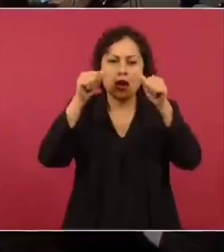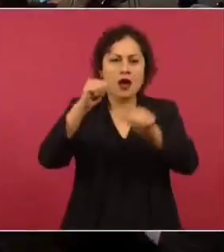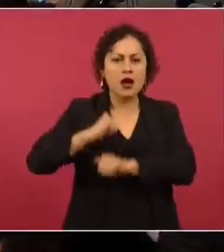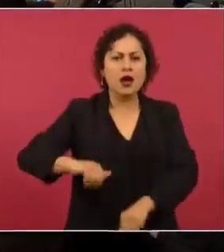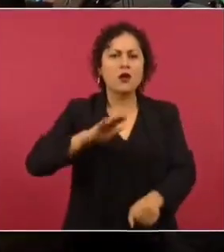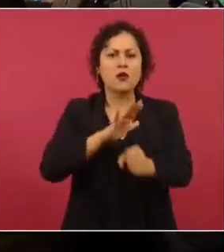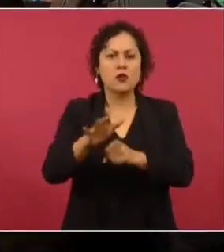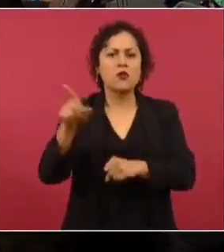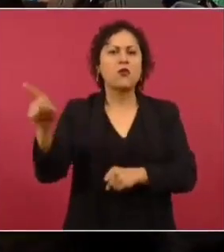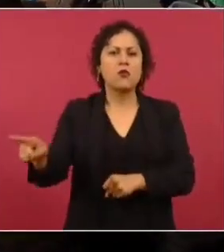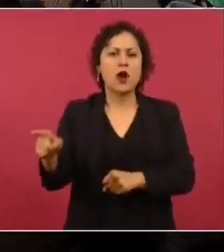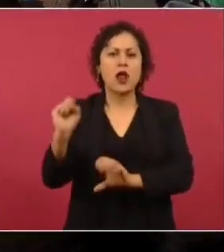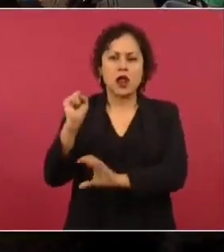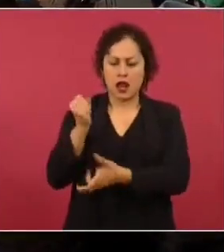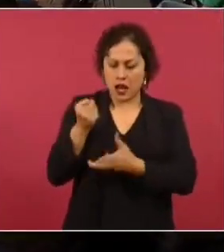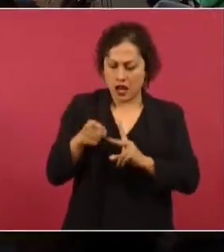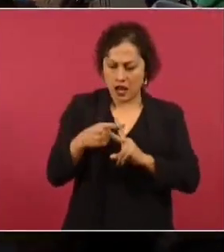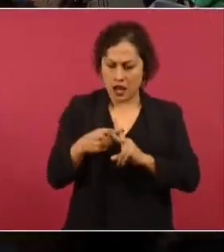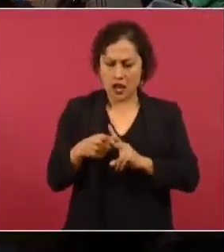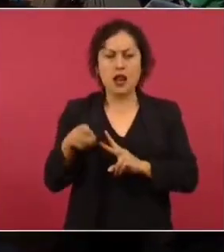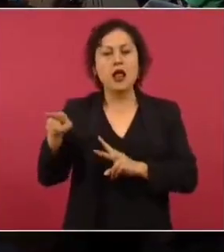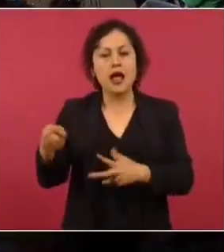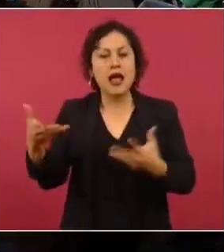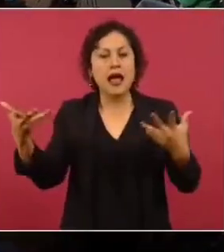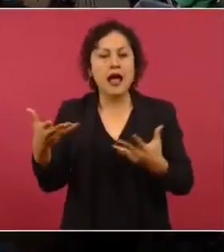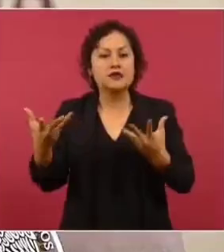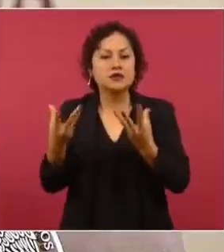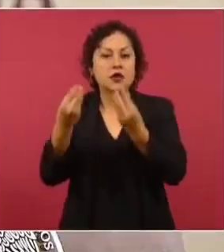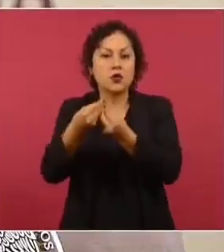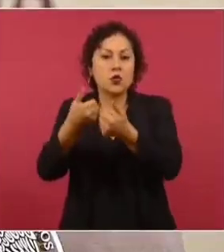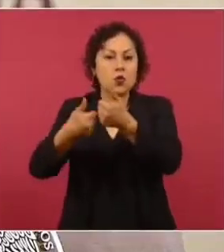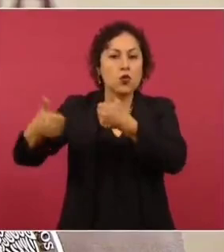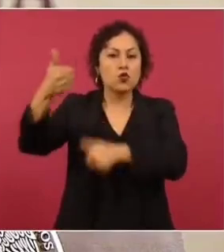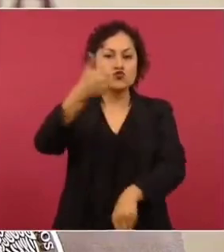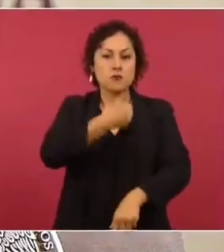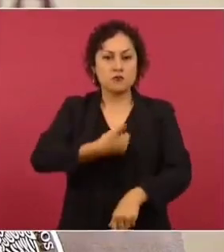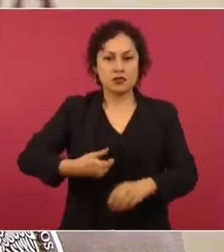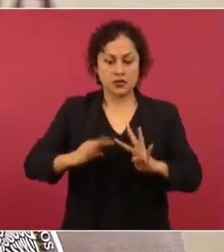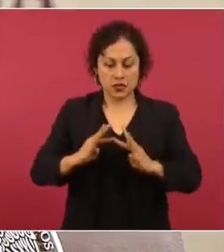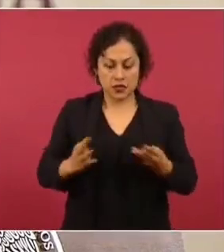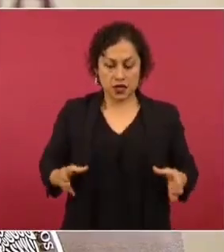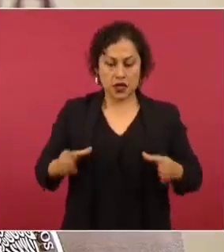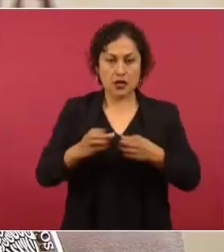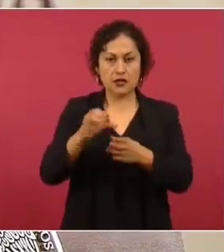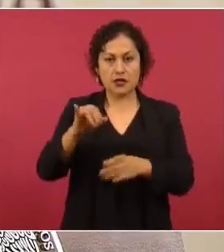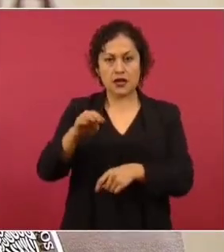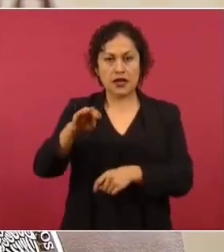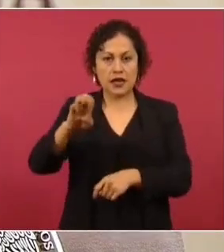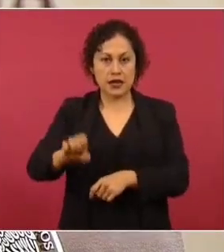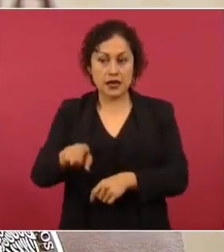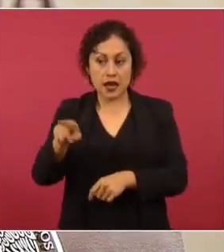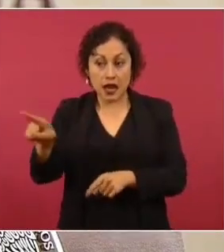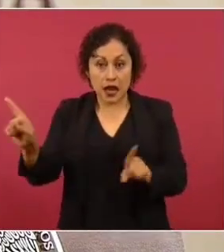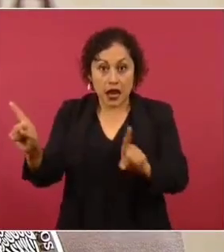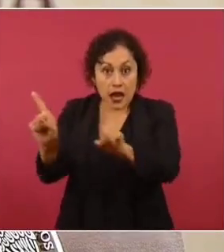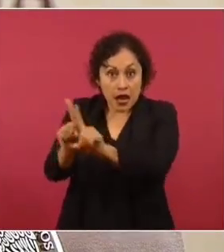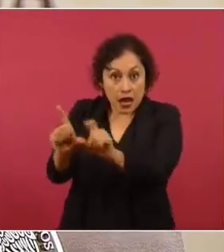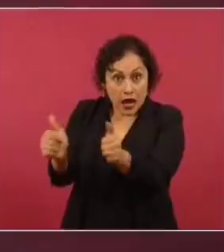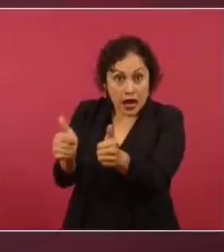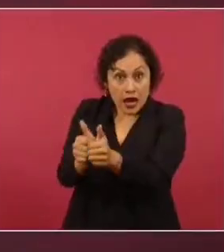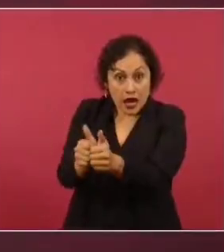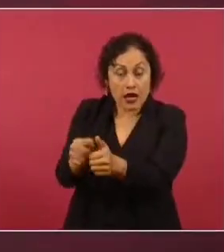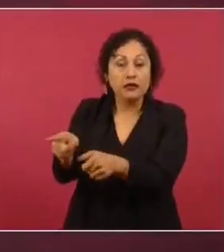era discrecional a cargo de él y del presidente del Consejo del Instituto Nacional Electoral, pues ahora ya